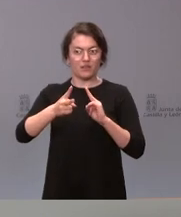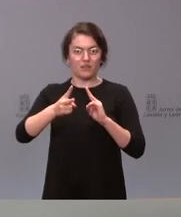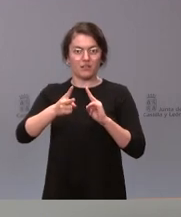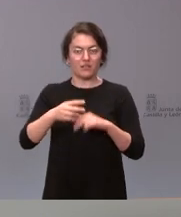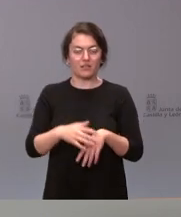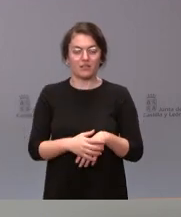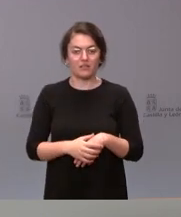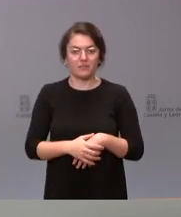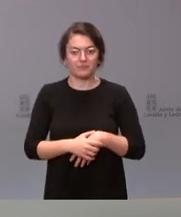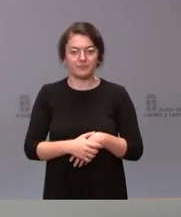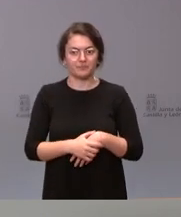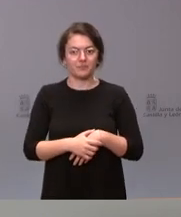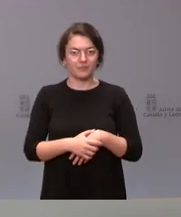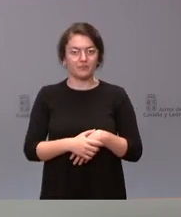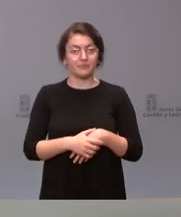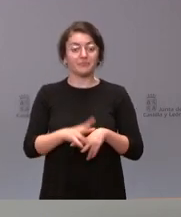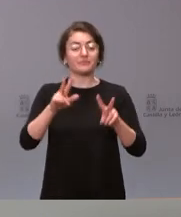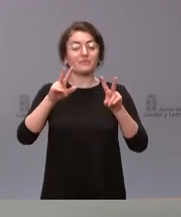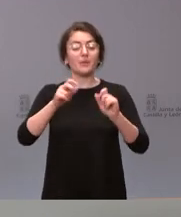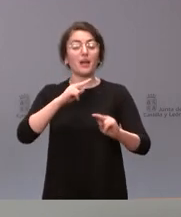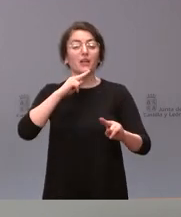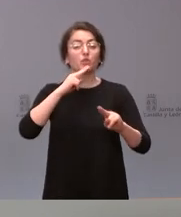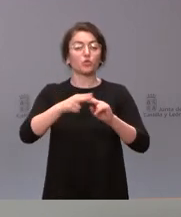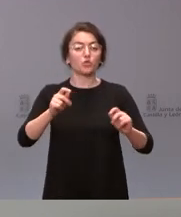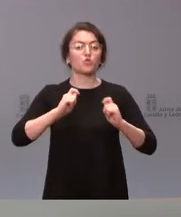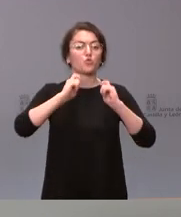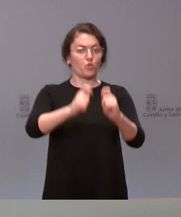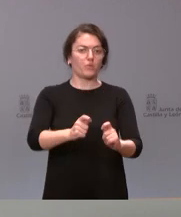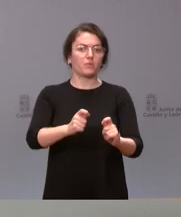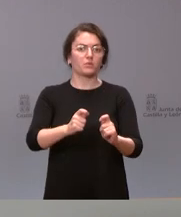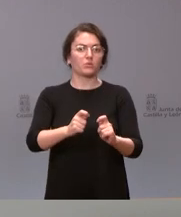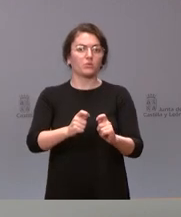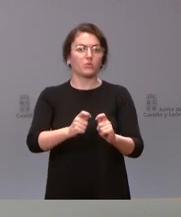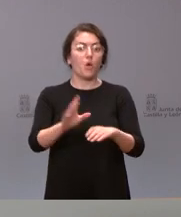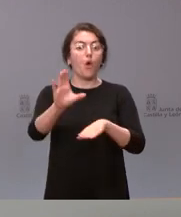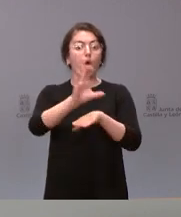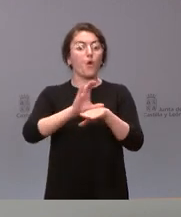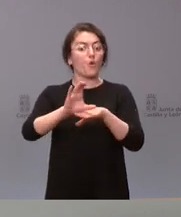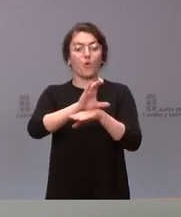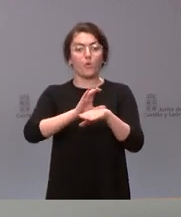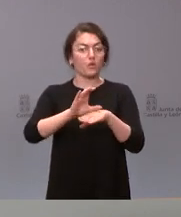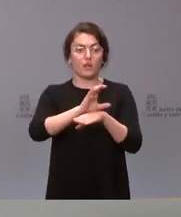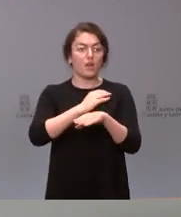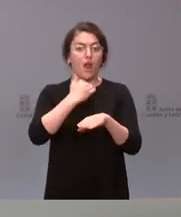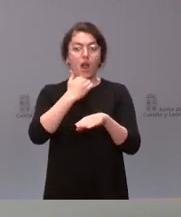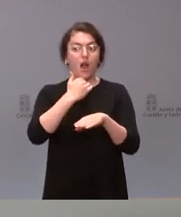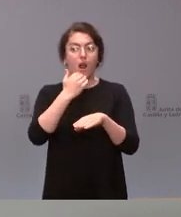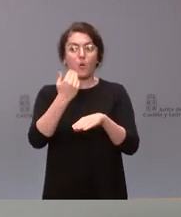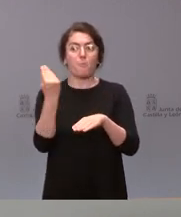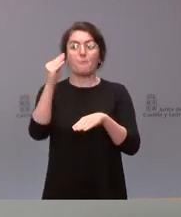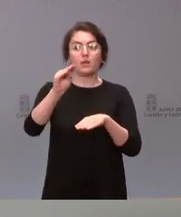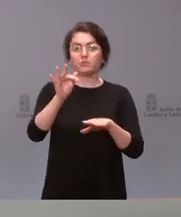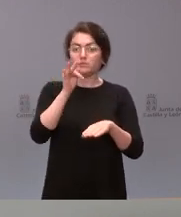Bueno, respecto a los nombramientos, no ha presentado ningún consejero y ningún nombramiento adicional y, cuando presenten